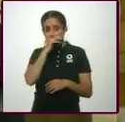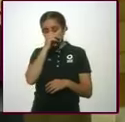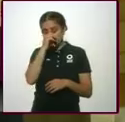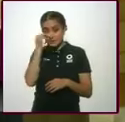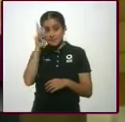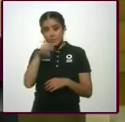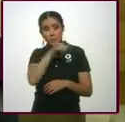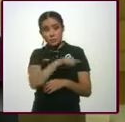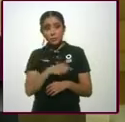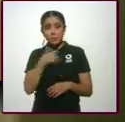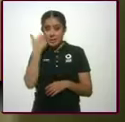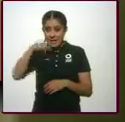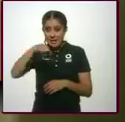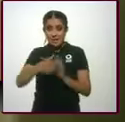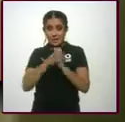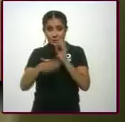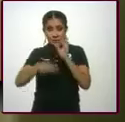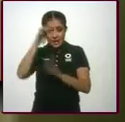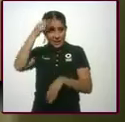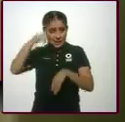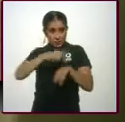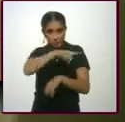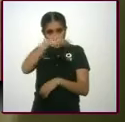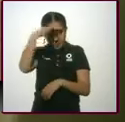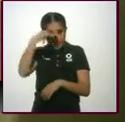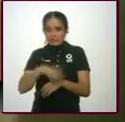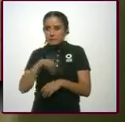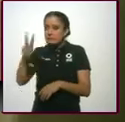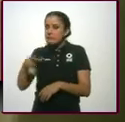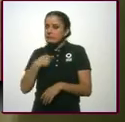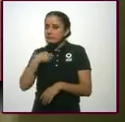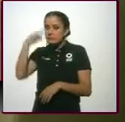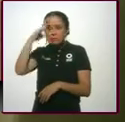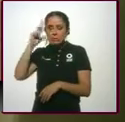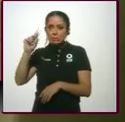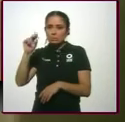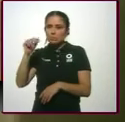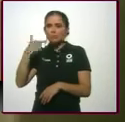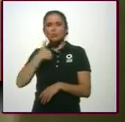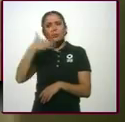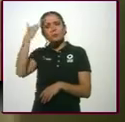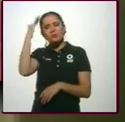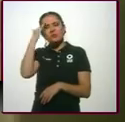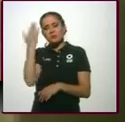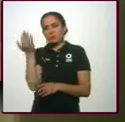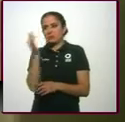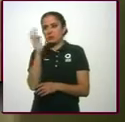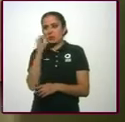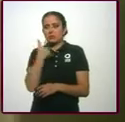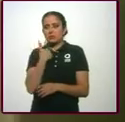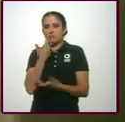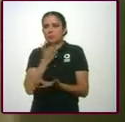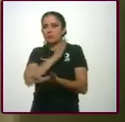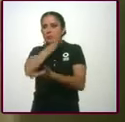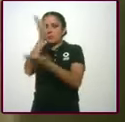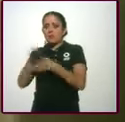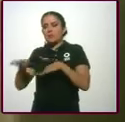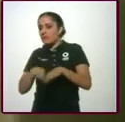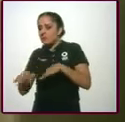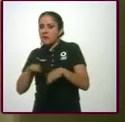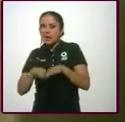donde esperabas o no? No. ¿No? Yo pensaba ir a un lugar más de